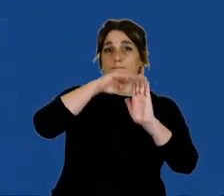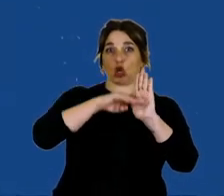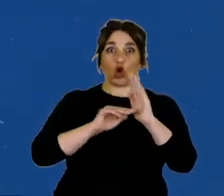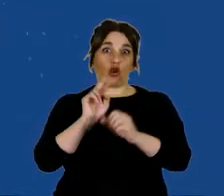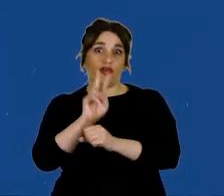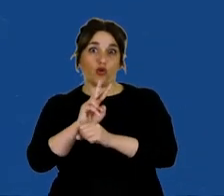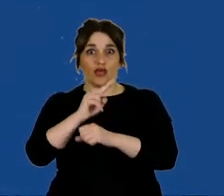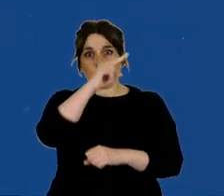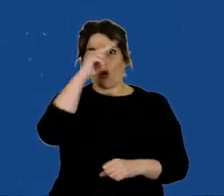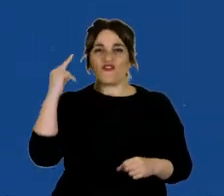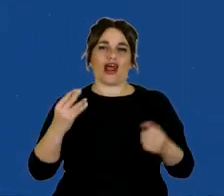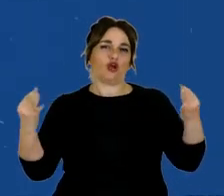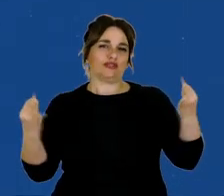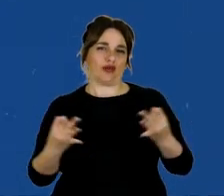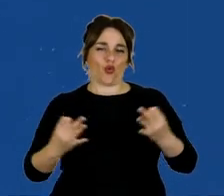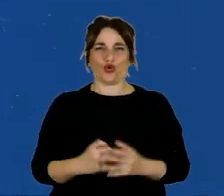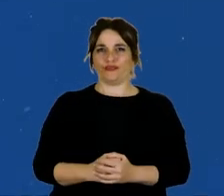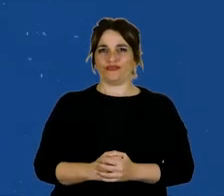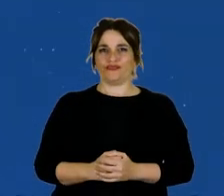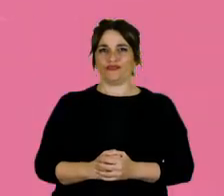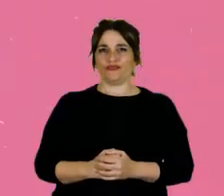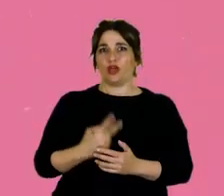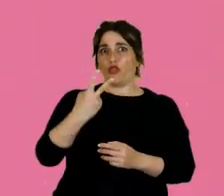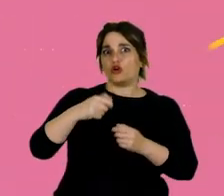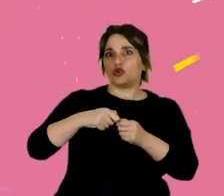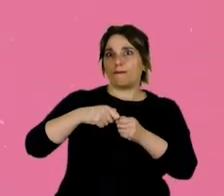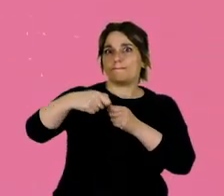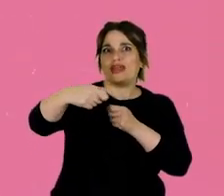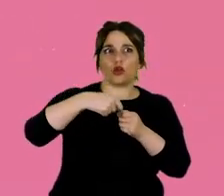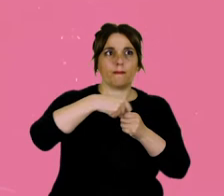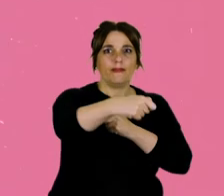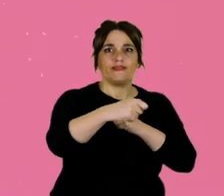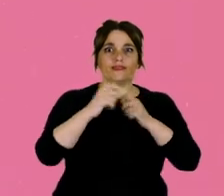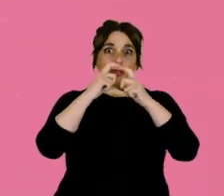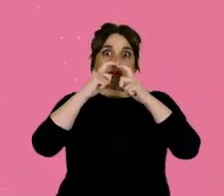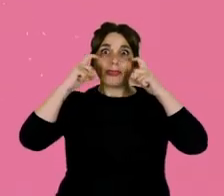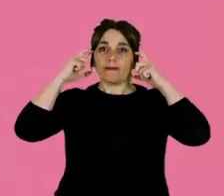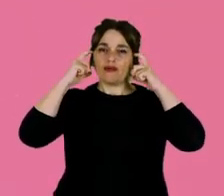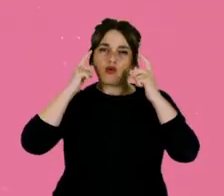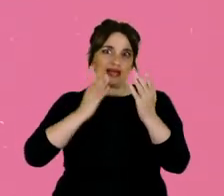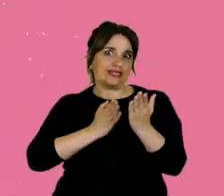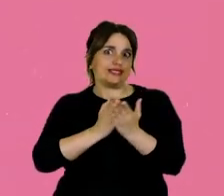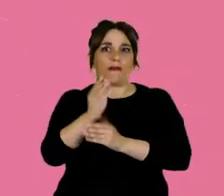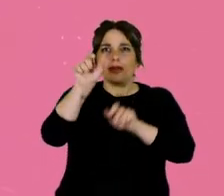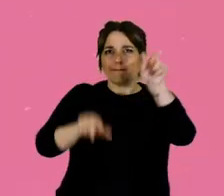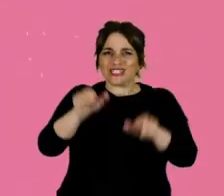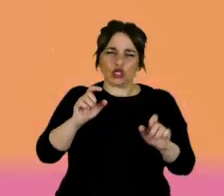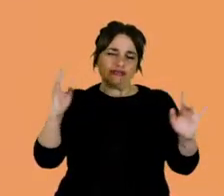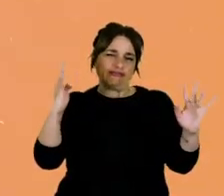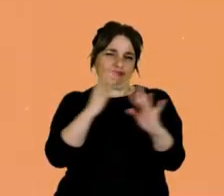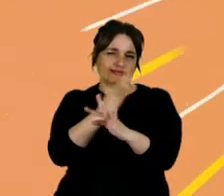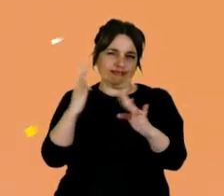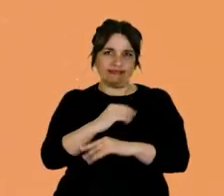Guía de cuidados para tener un verano seguro. Dos metros de distancia y tapabocas siempre que haya gente.